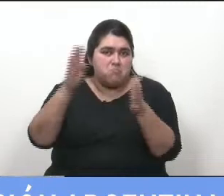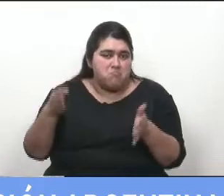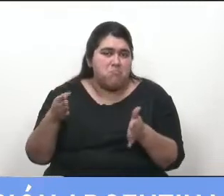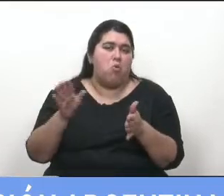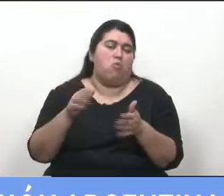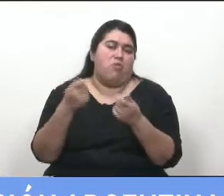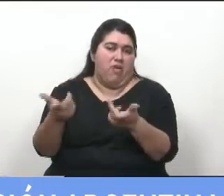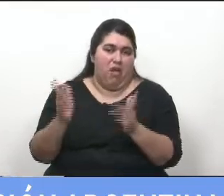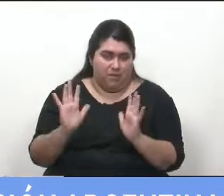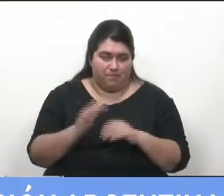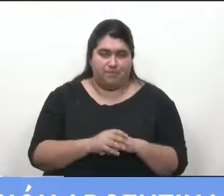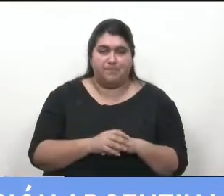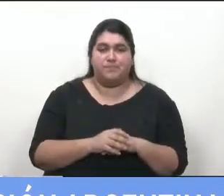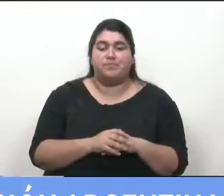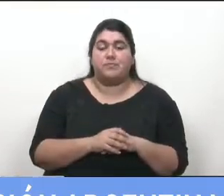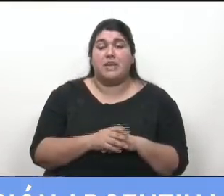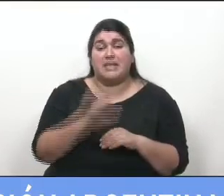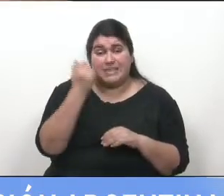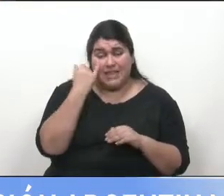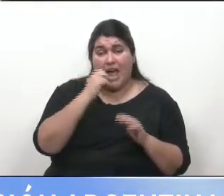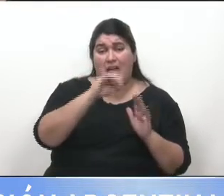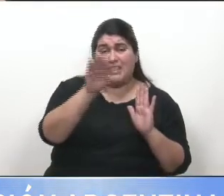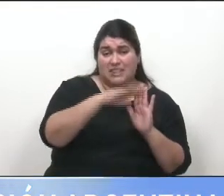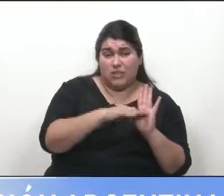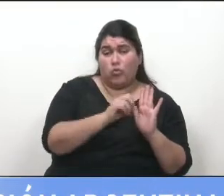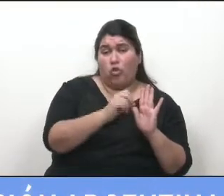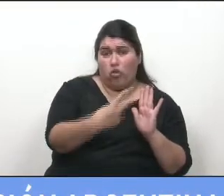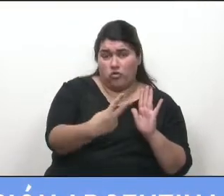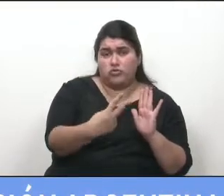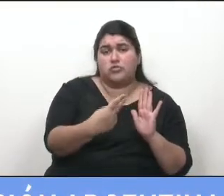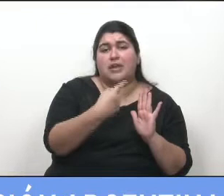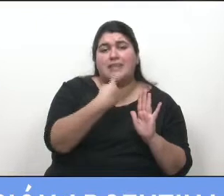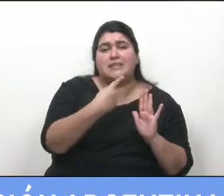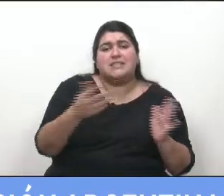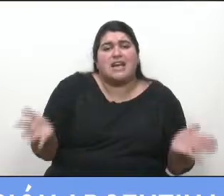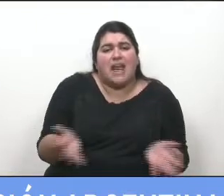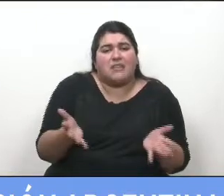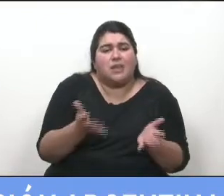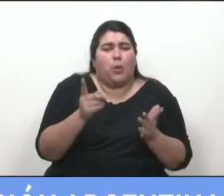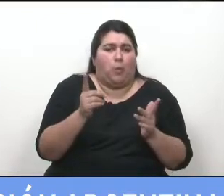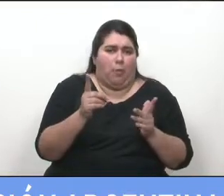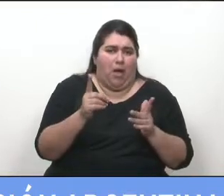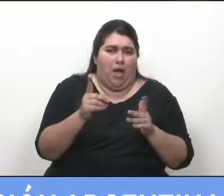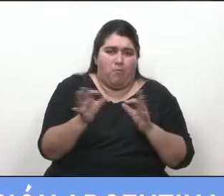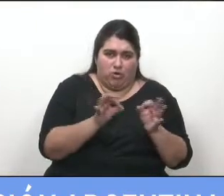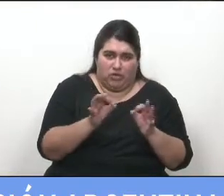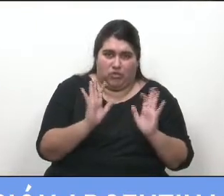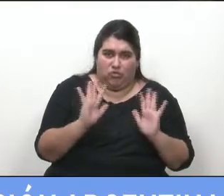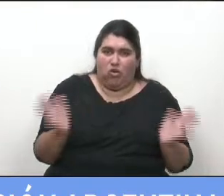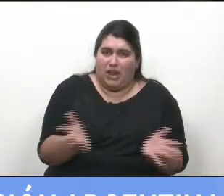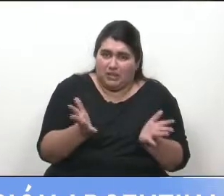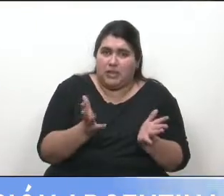El título 2, como ya dijimos, reactiva un proyecto, que reactiva, perdón, el proyecto en